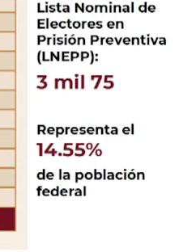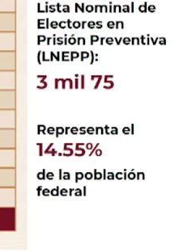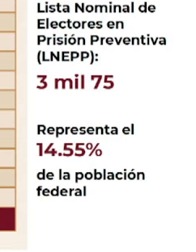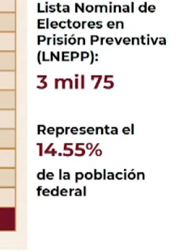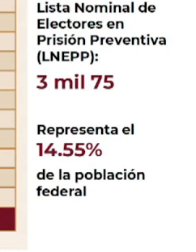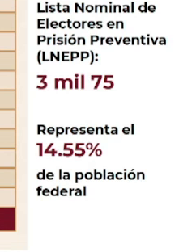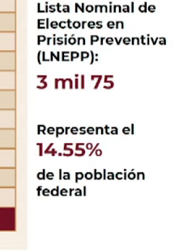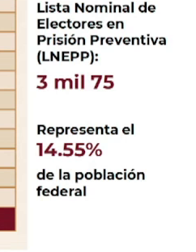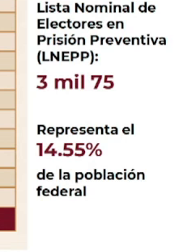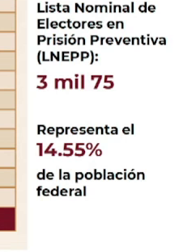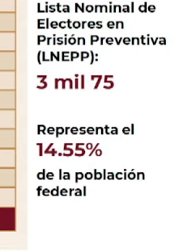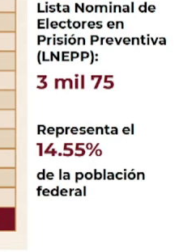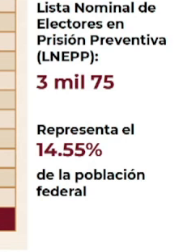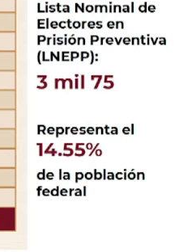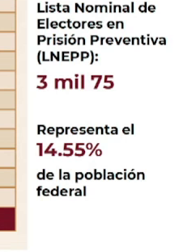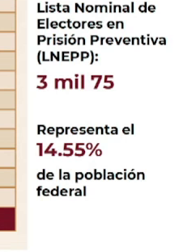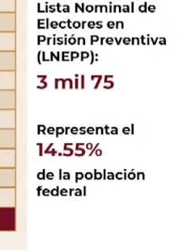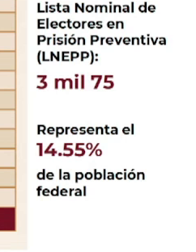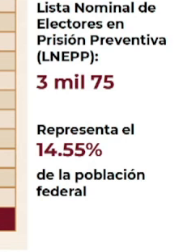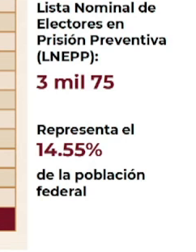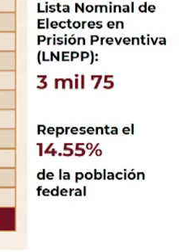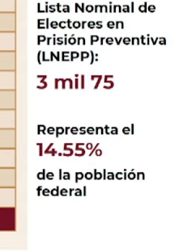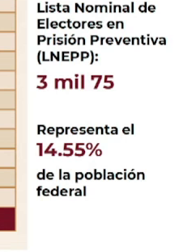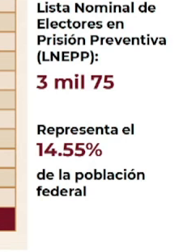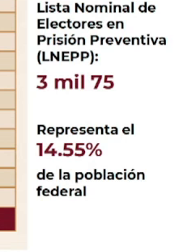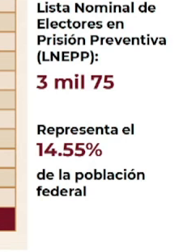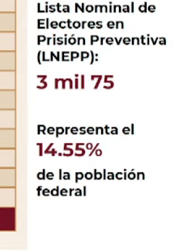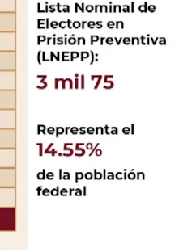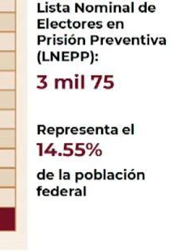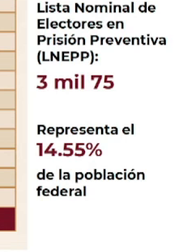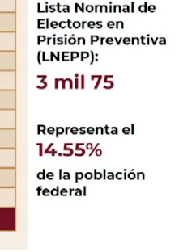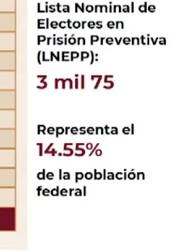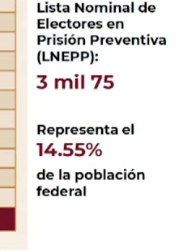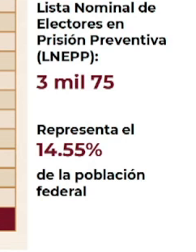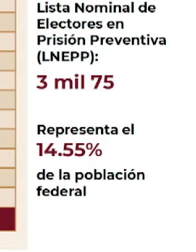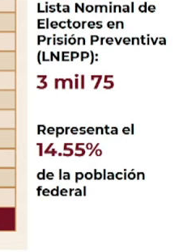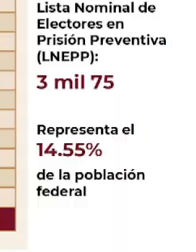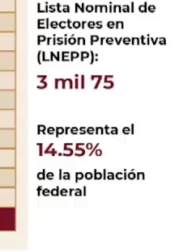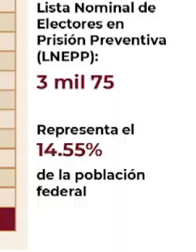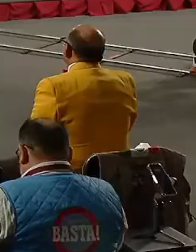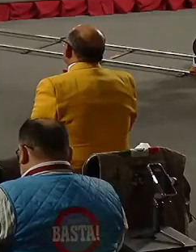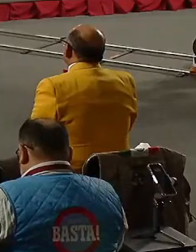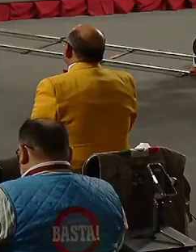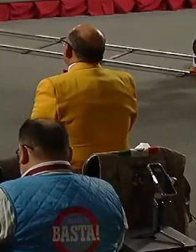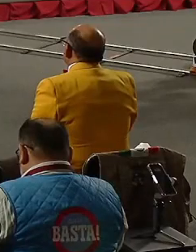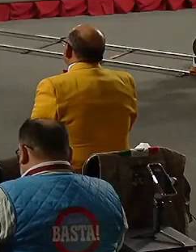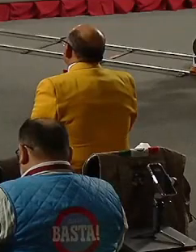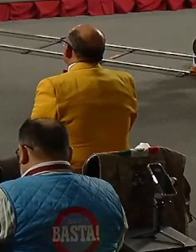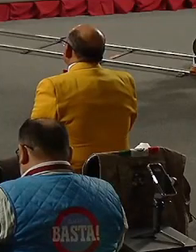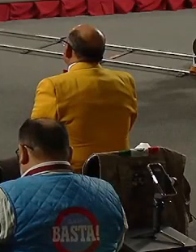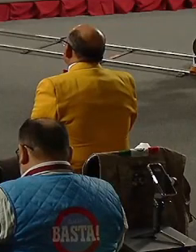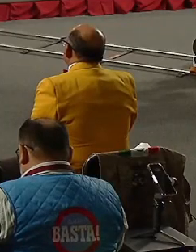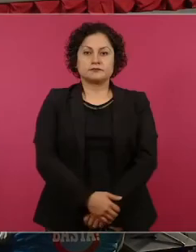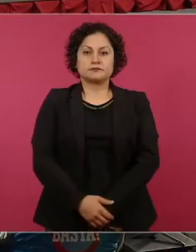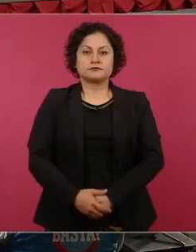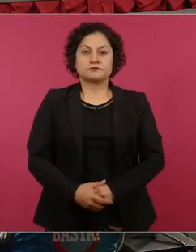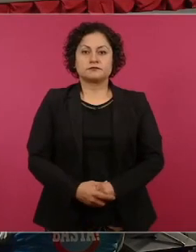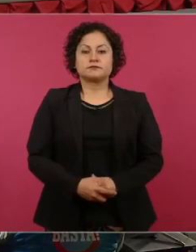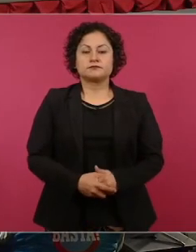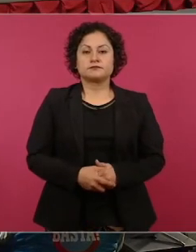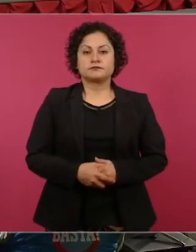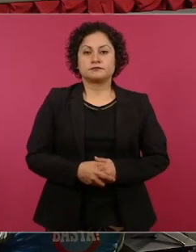preventiva fue notificada e invitada por el INE a participar en el proceso electoral.